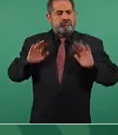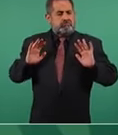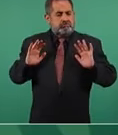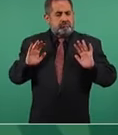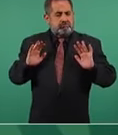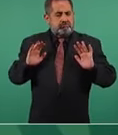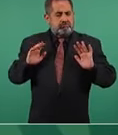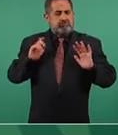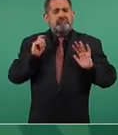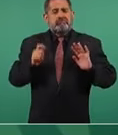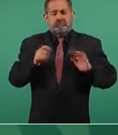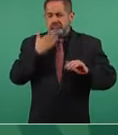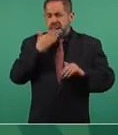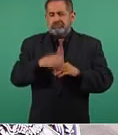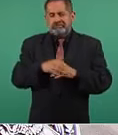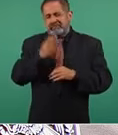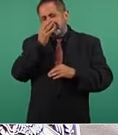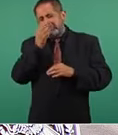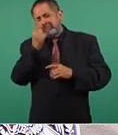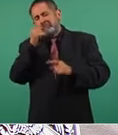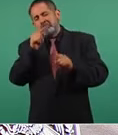sólo un